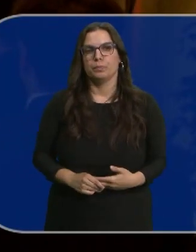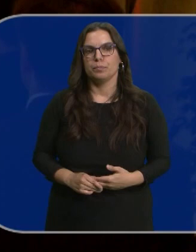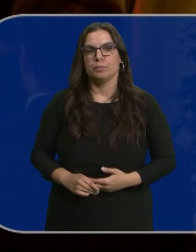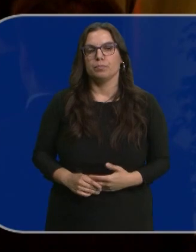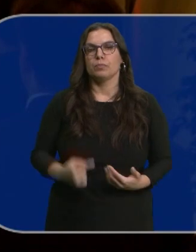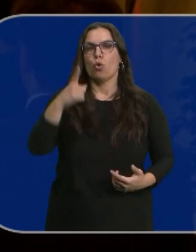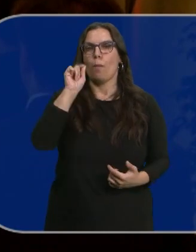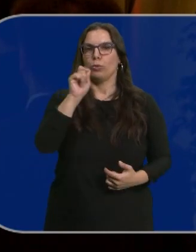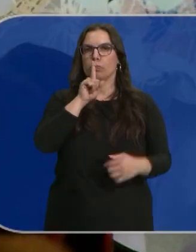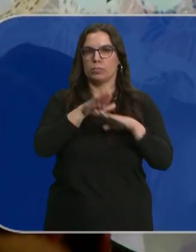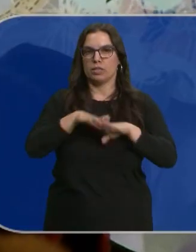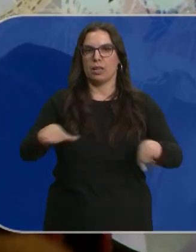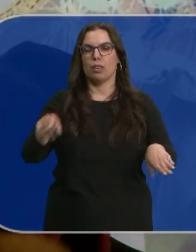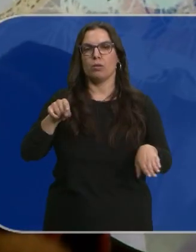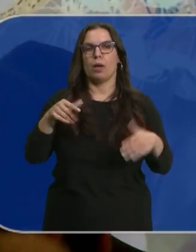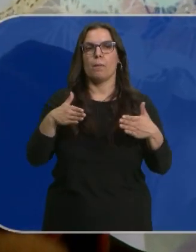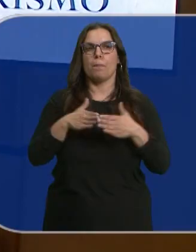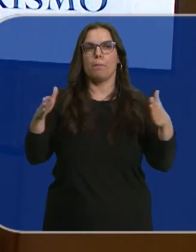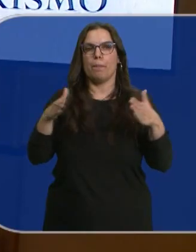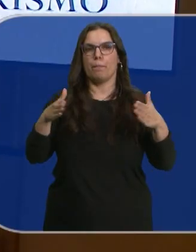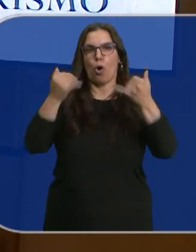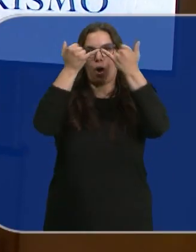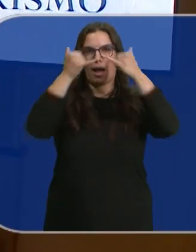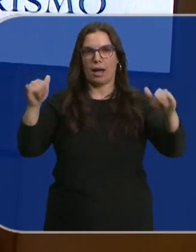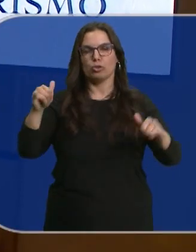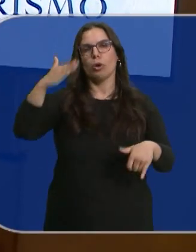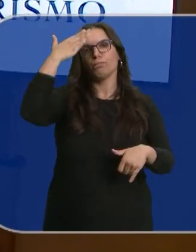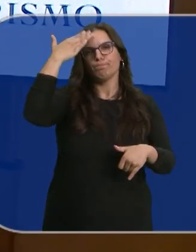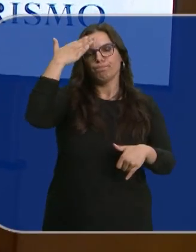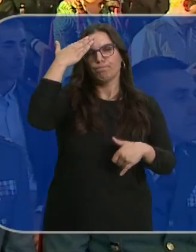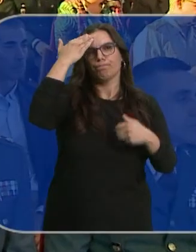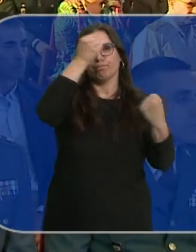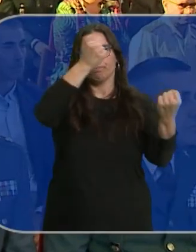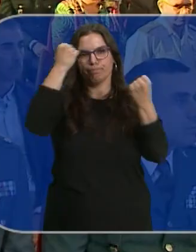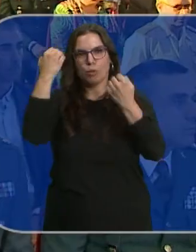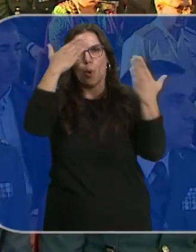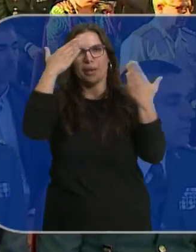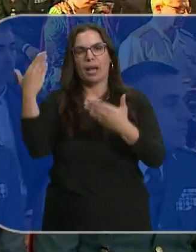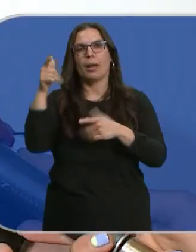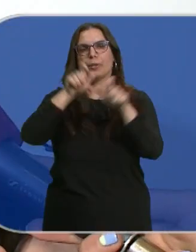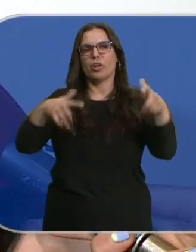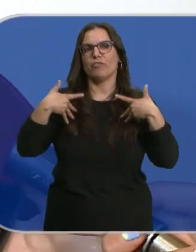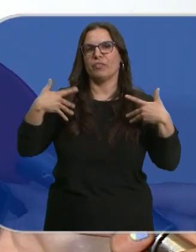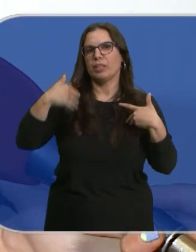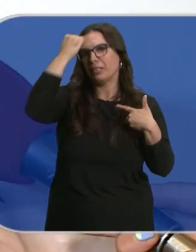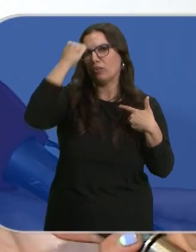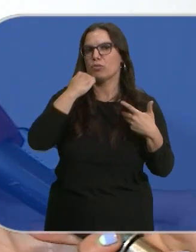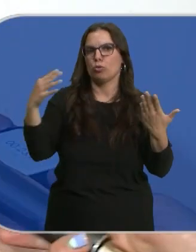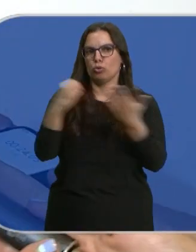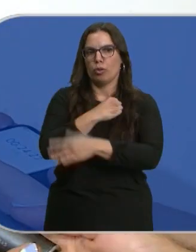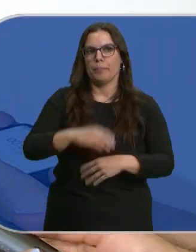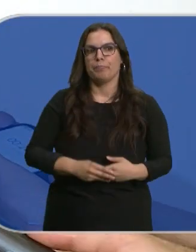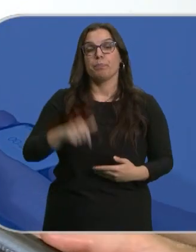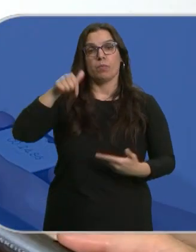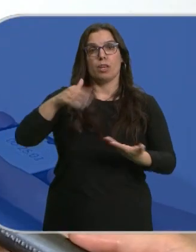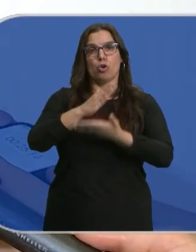Con un minuto de silencio comenzaba el acto en memoria de todas las víctimas del terrorismo. Nuestra comunidad ha sido una